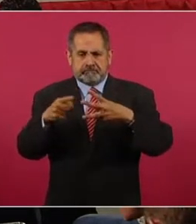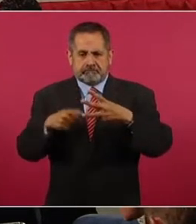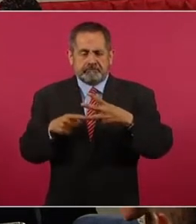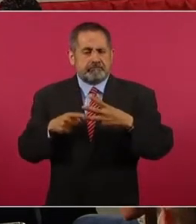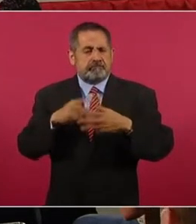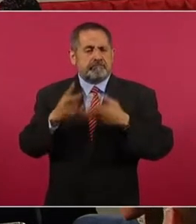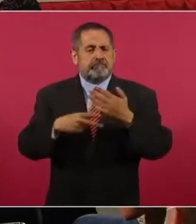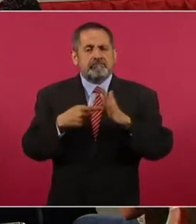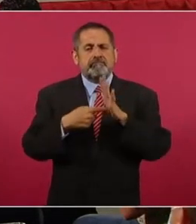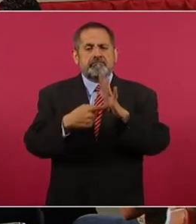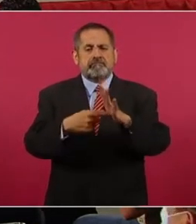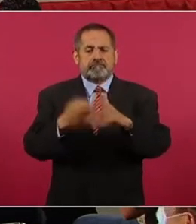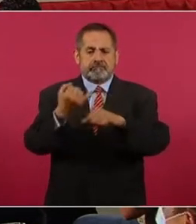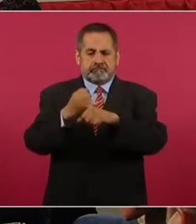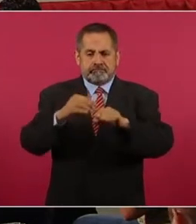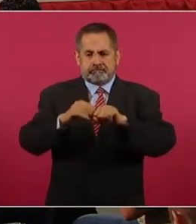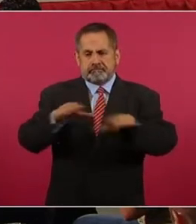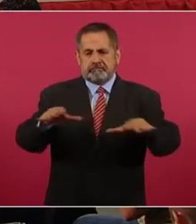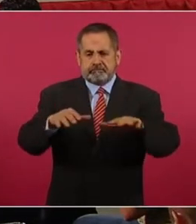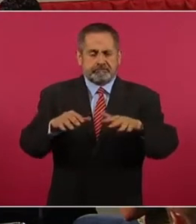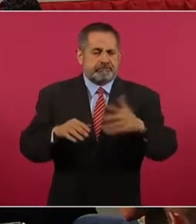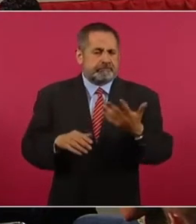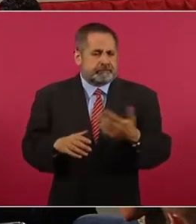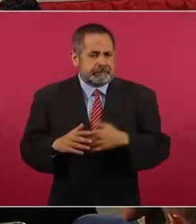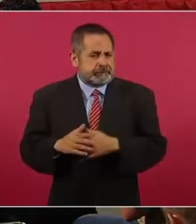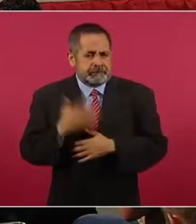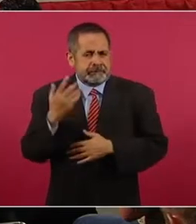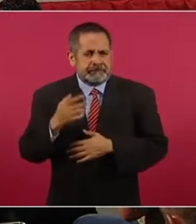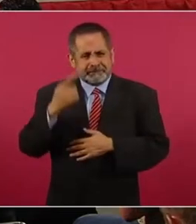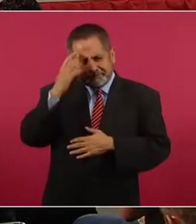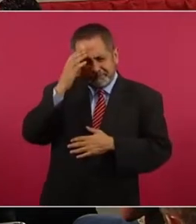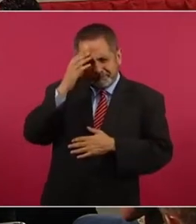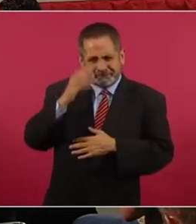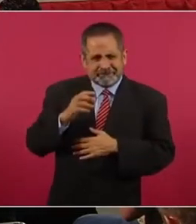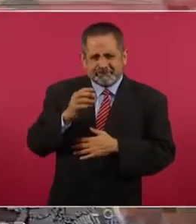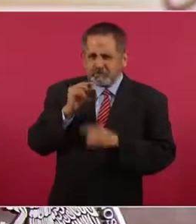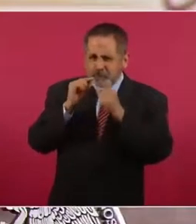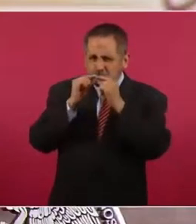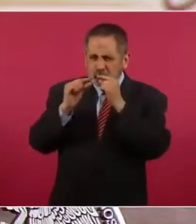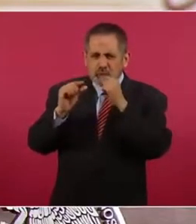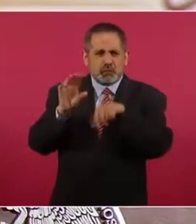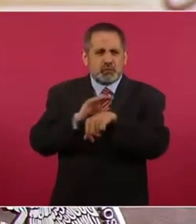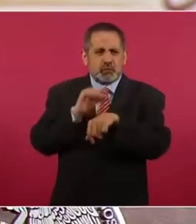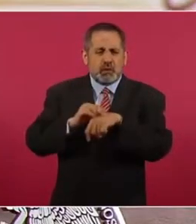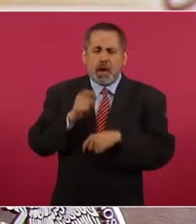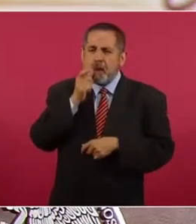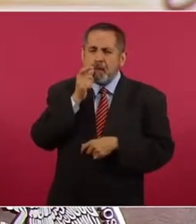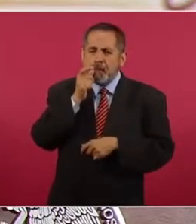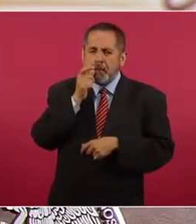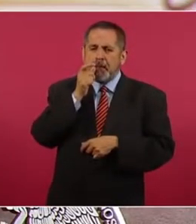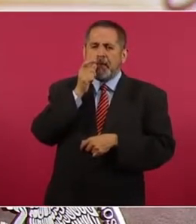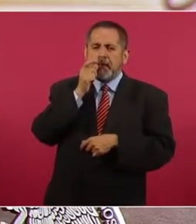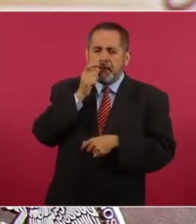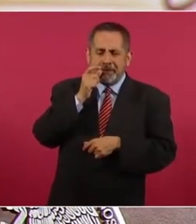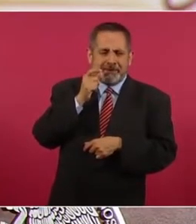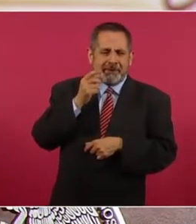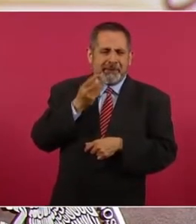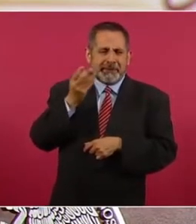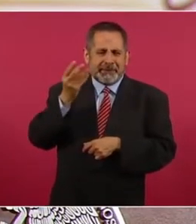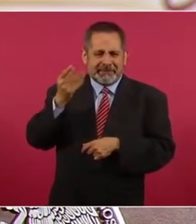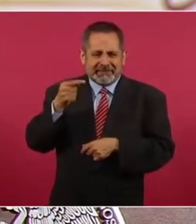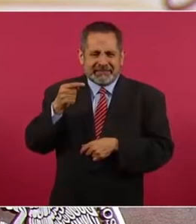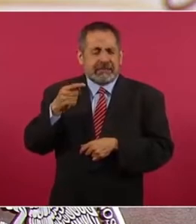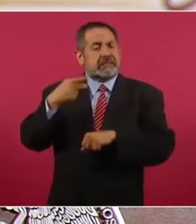presentar alguna información sobre por qué los vapeadores y los cigarrillos electrónicos también son dañinos y